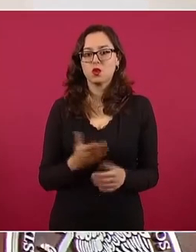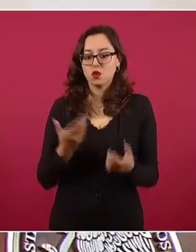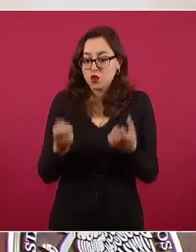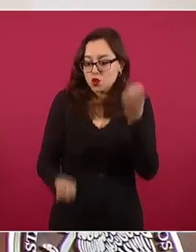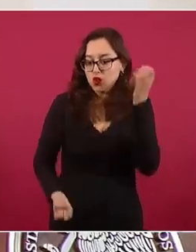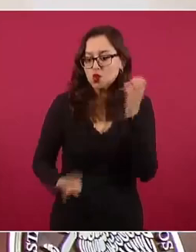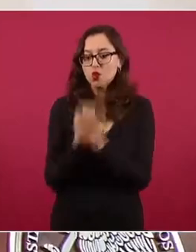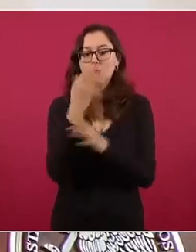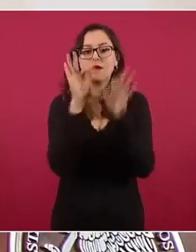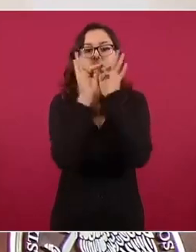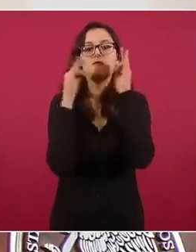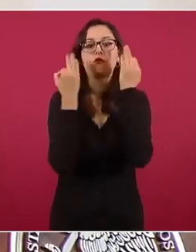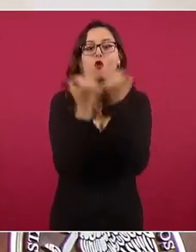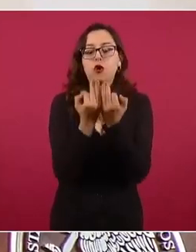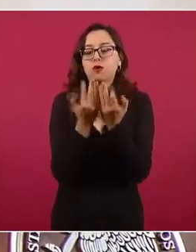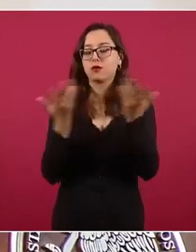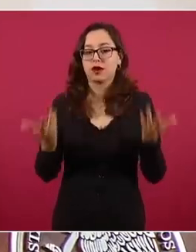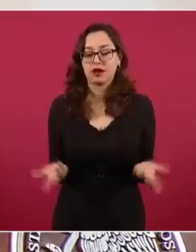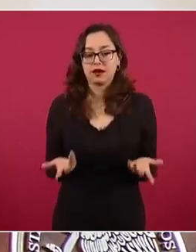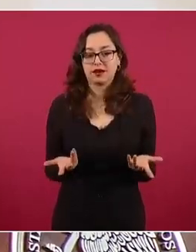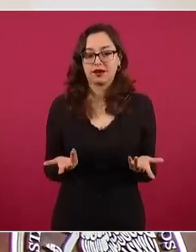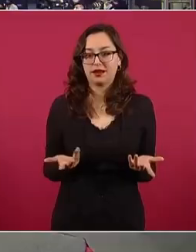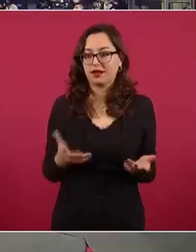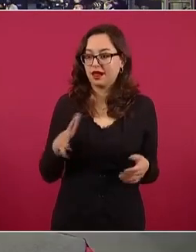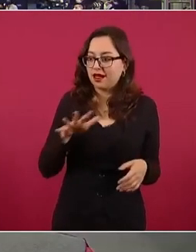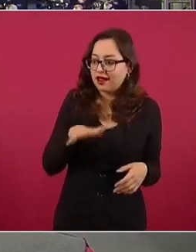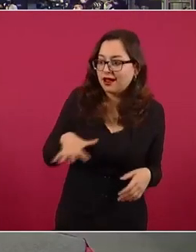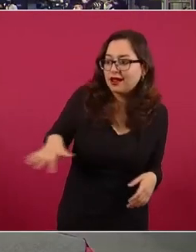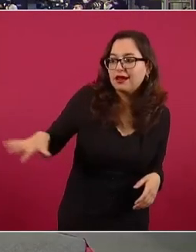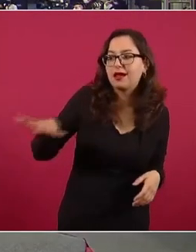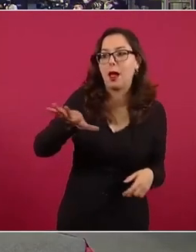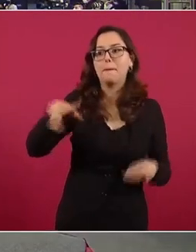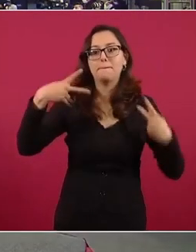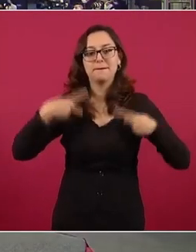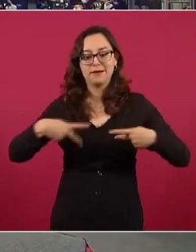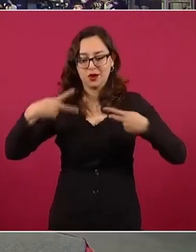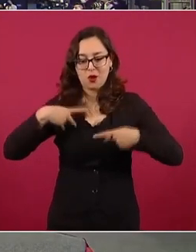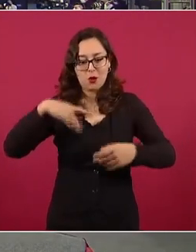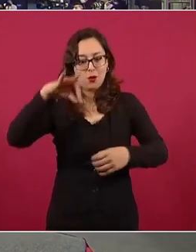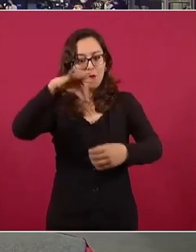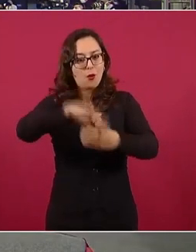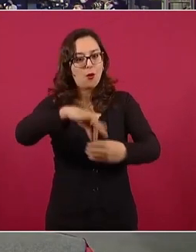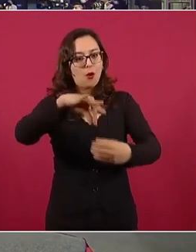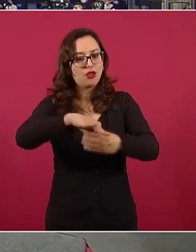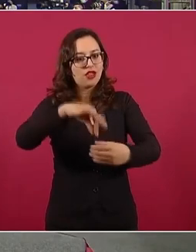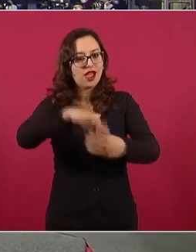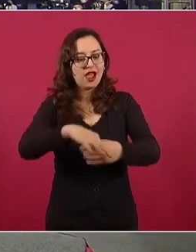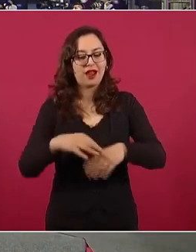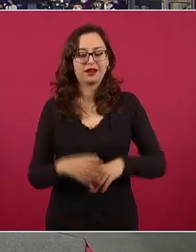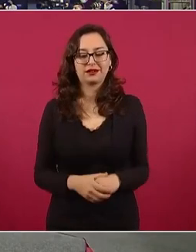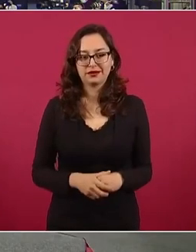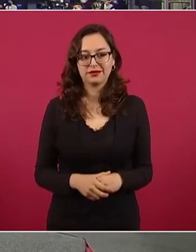que presente el Poder Legislativo una lista